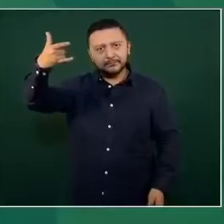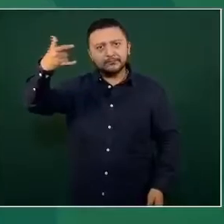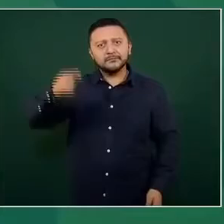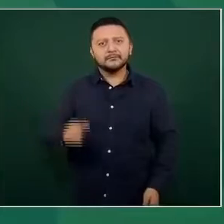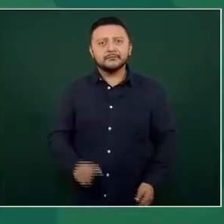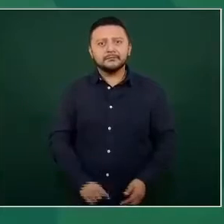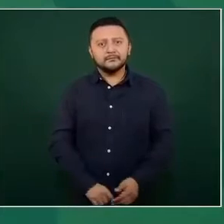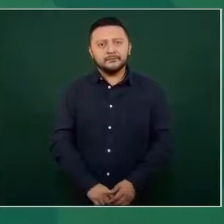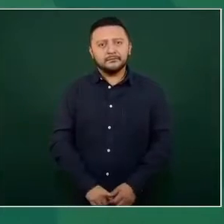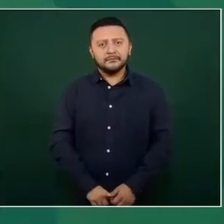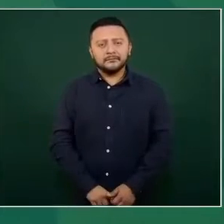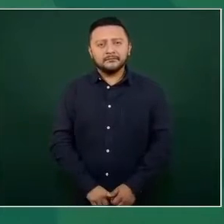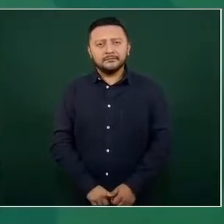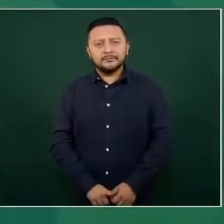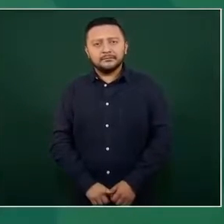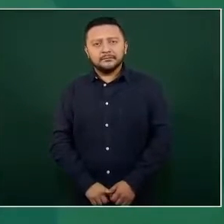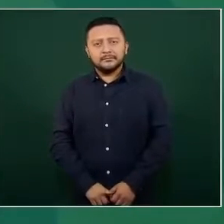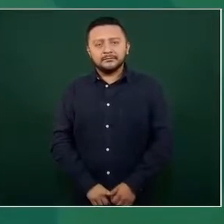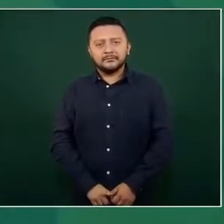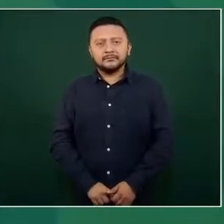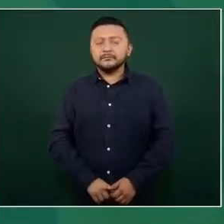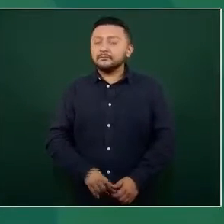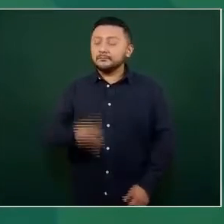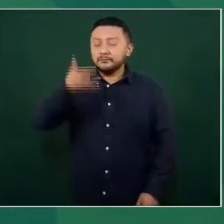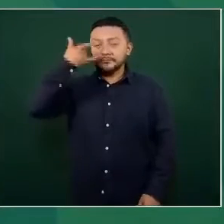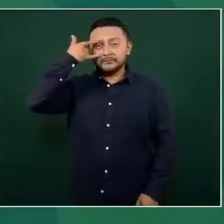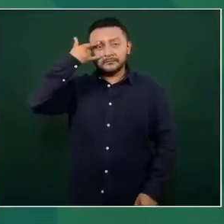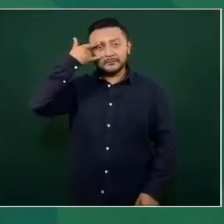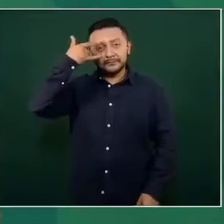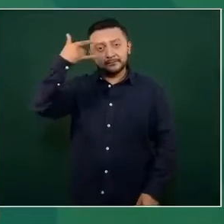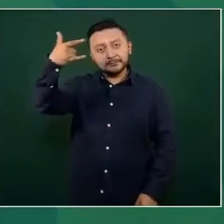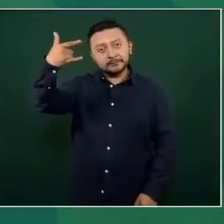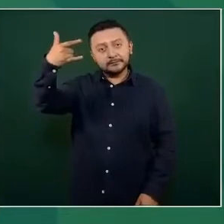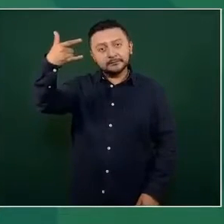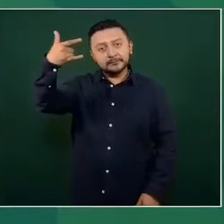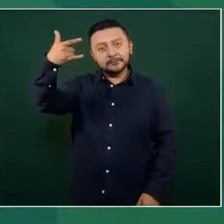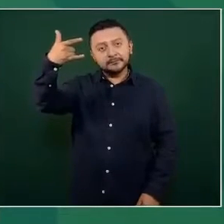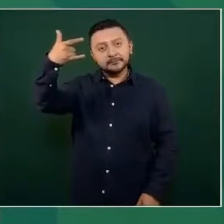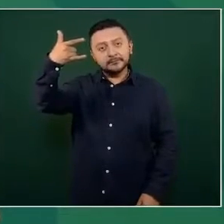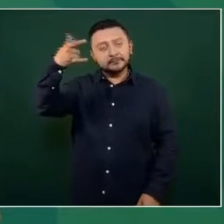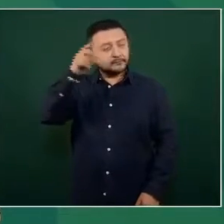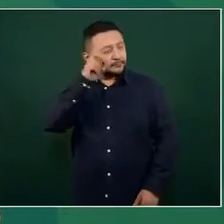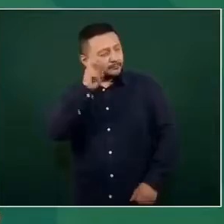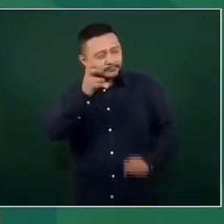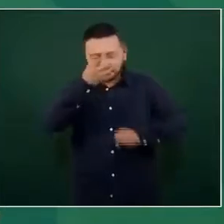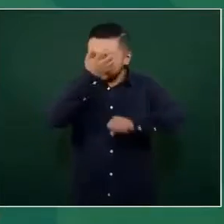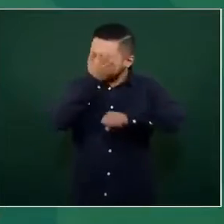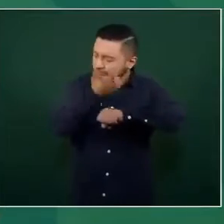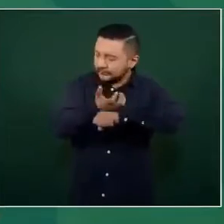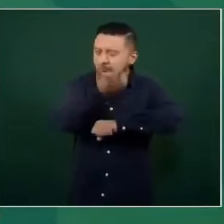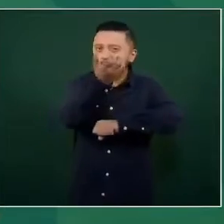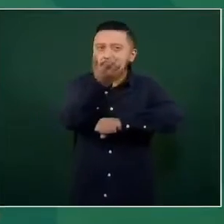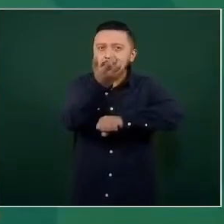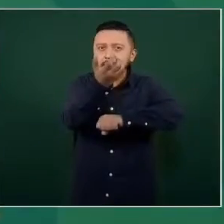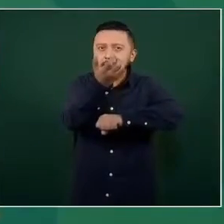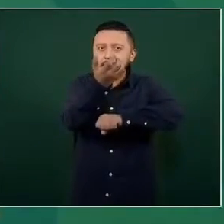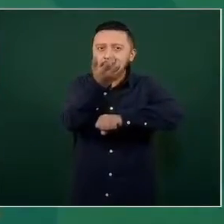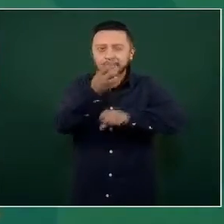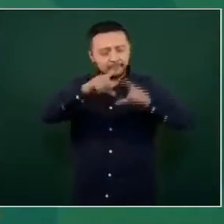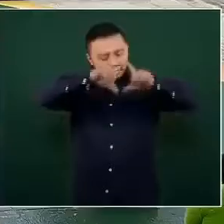Campeche es de los estados del sureste